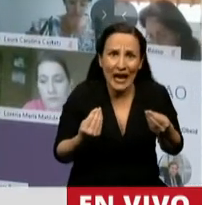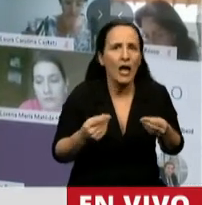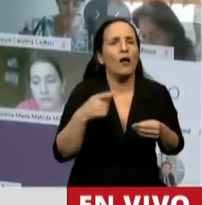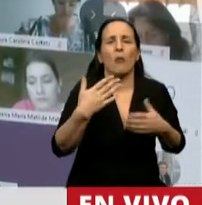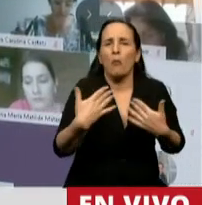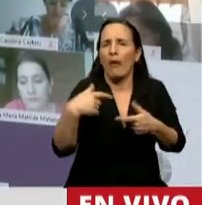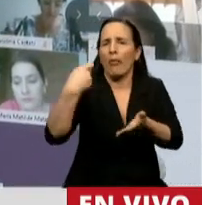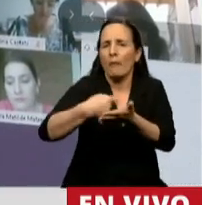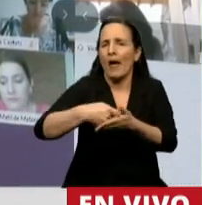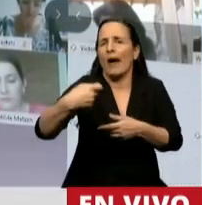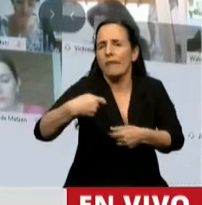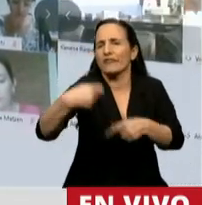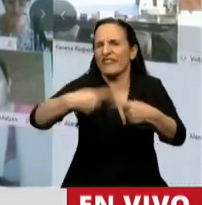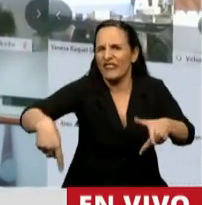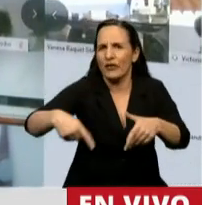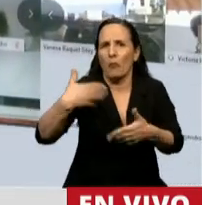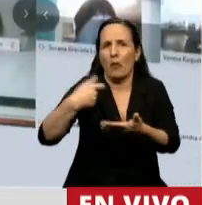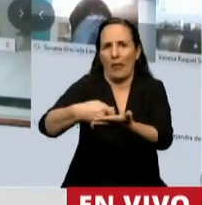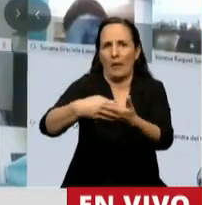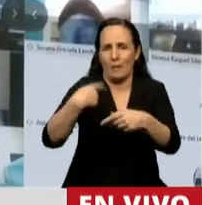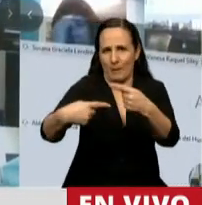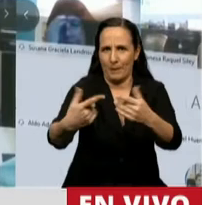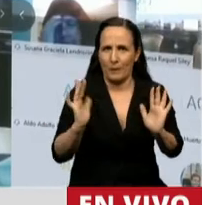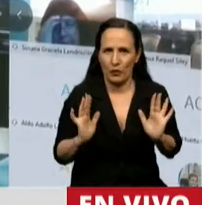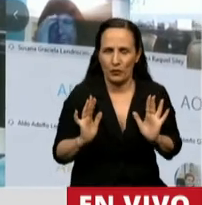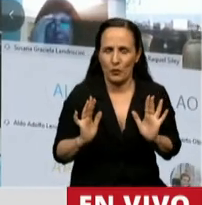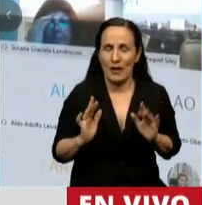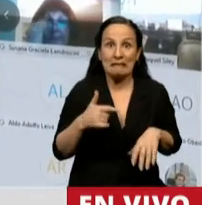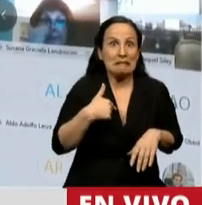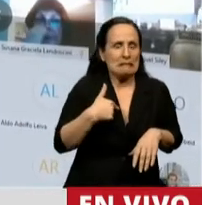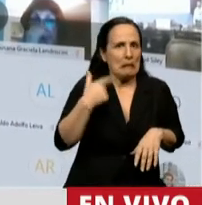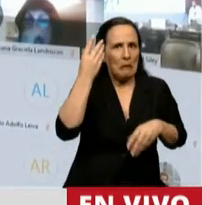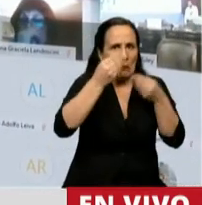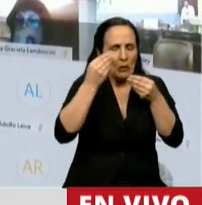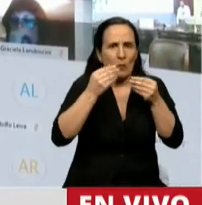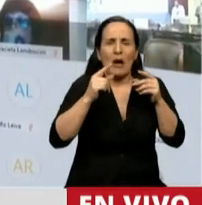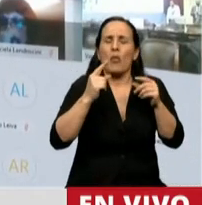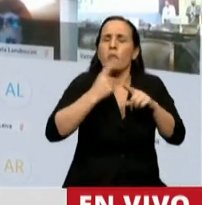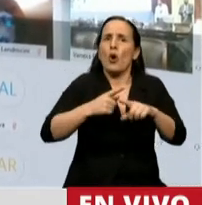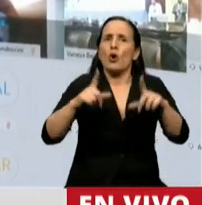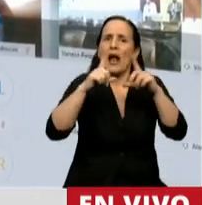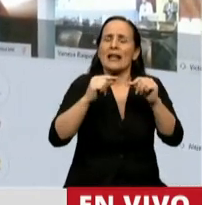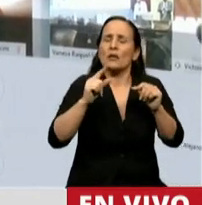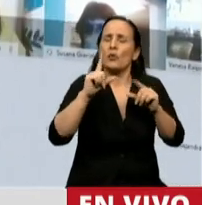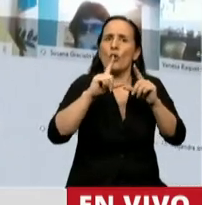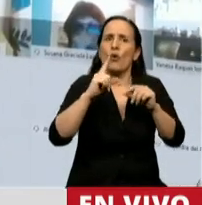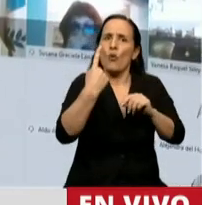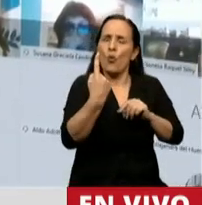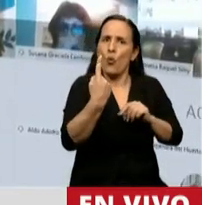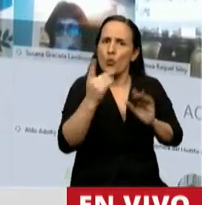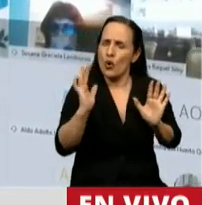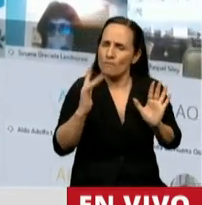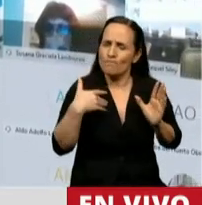Fondo de Garantía de Sustentabilidad quiero ser sincero. Me genera una gran preocupación el artículo 1. El artículo 1